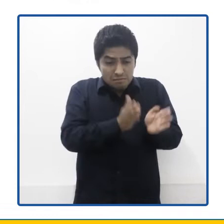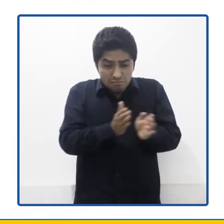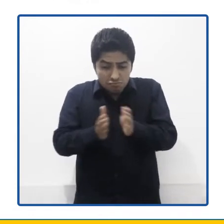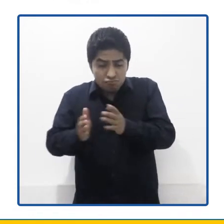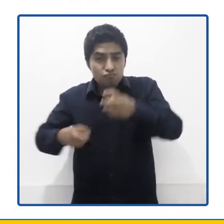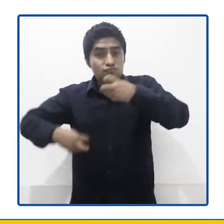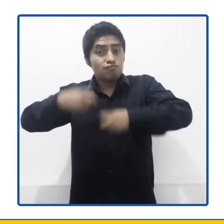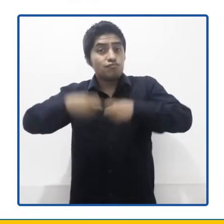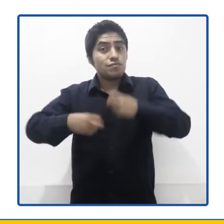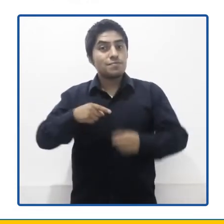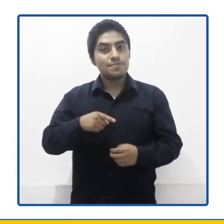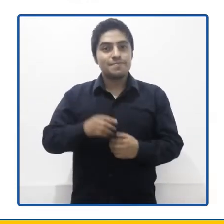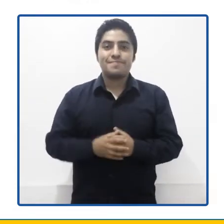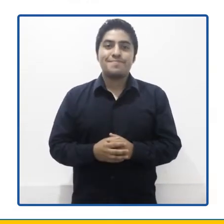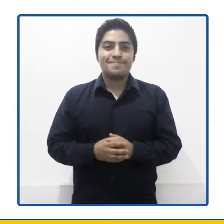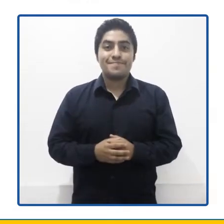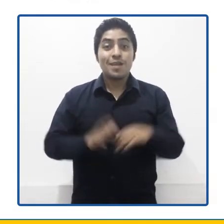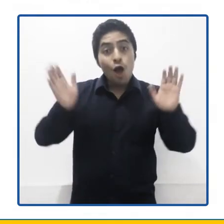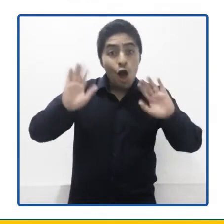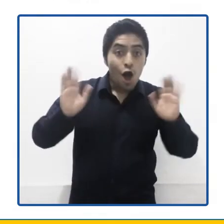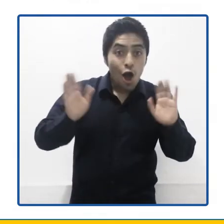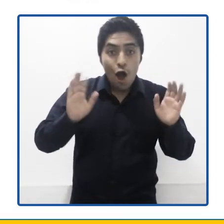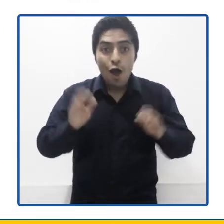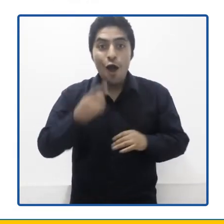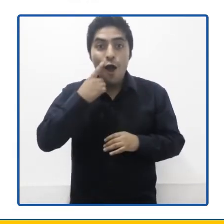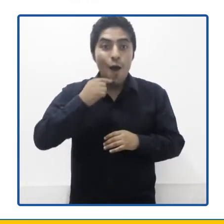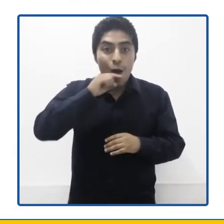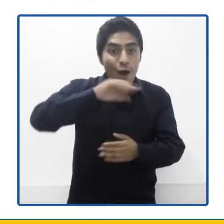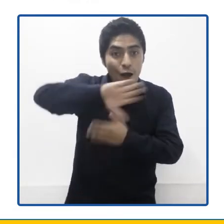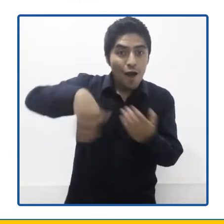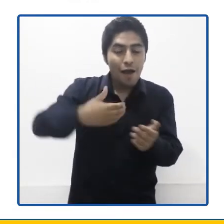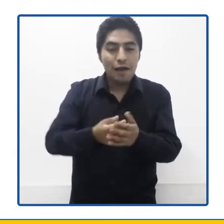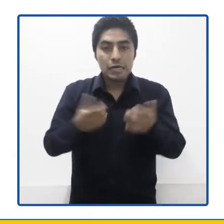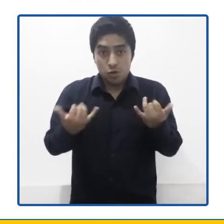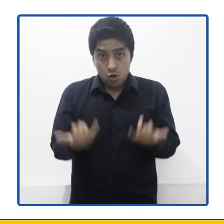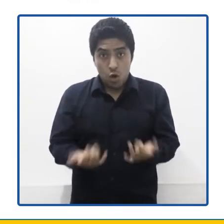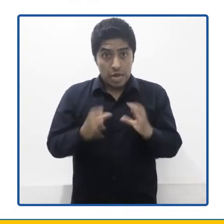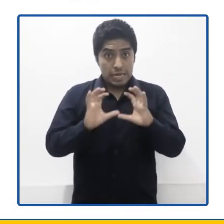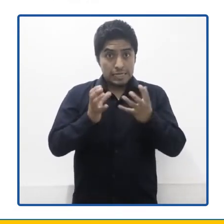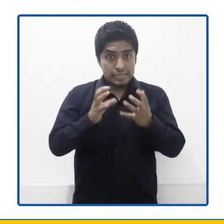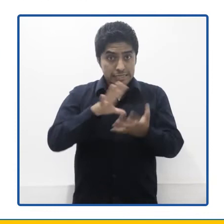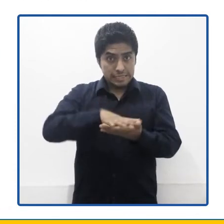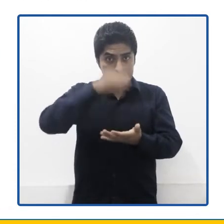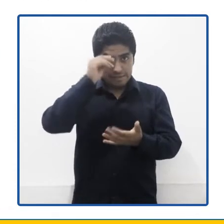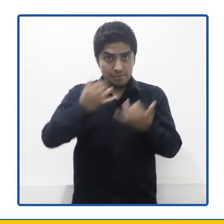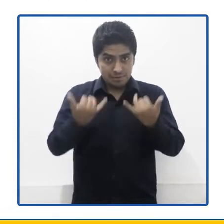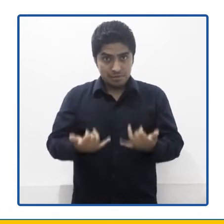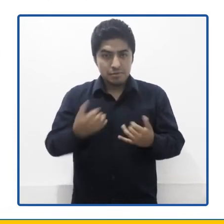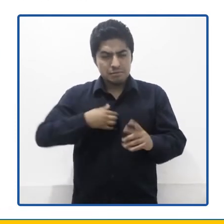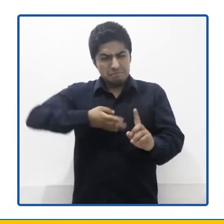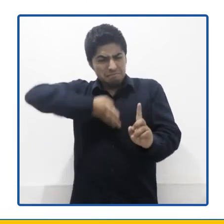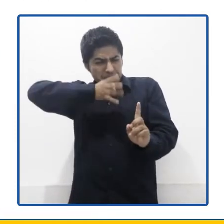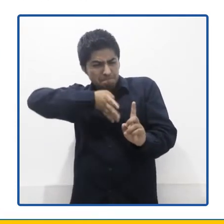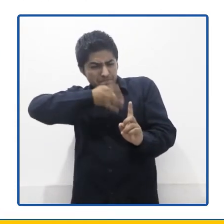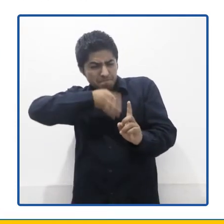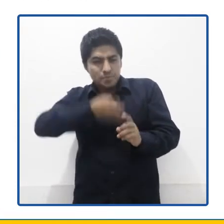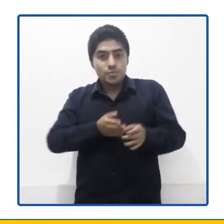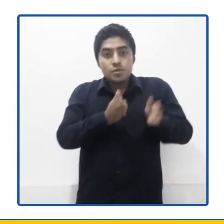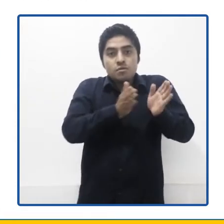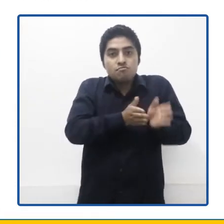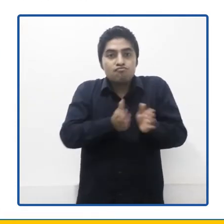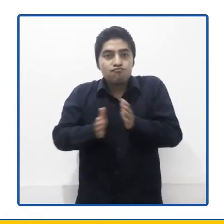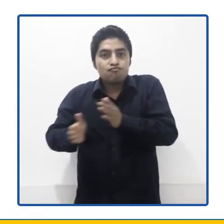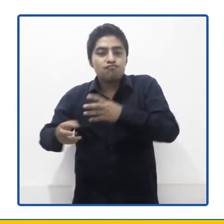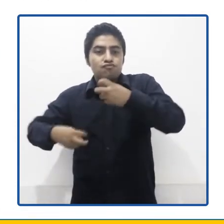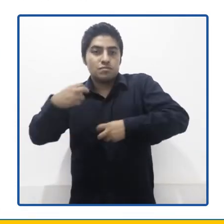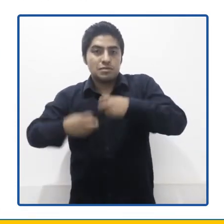del conflicto. ¡Hola chicos y chicas! En la sesión de aprendizaje de hoy analizaremos la estructura